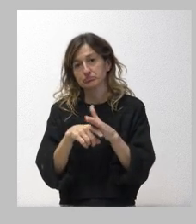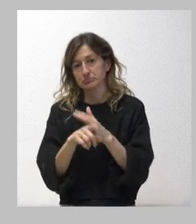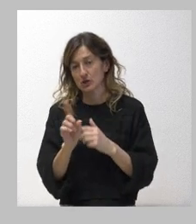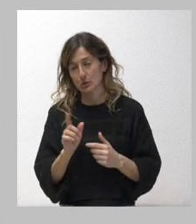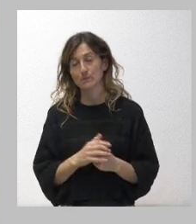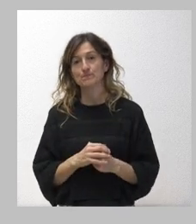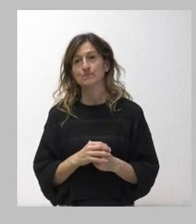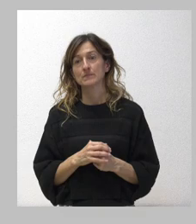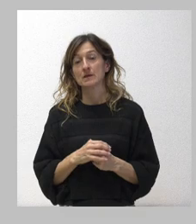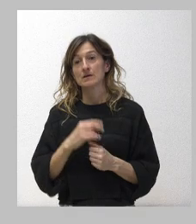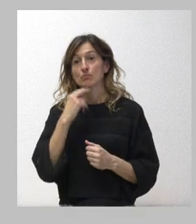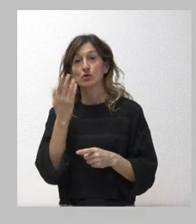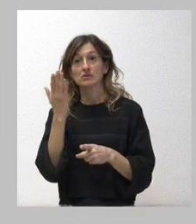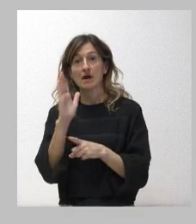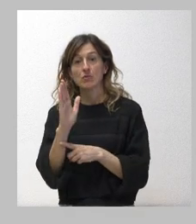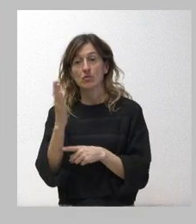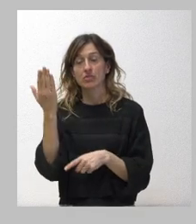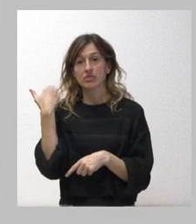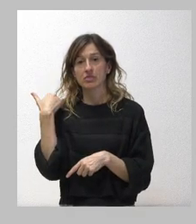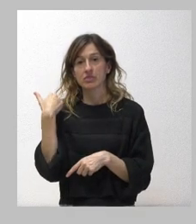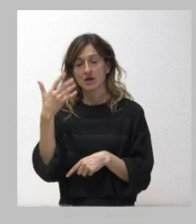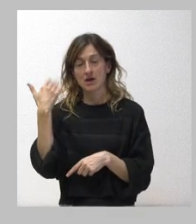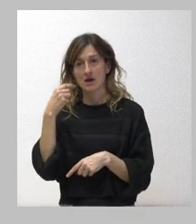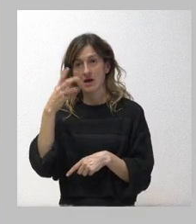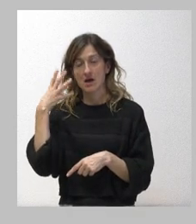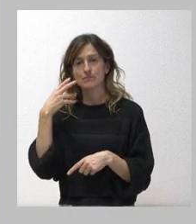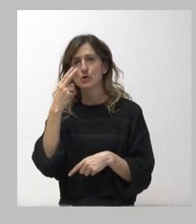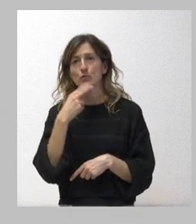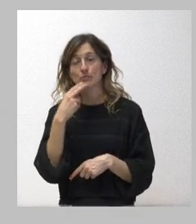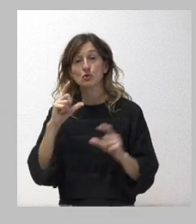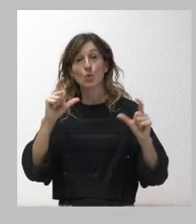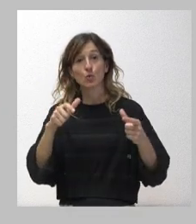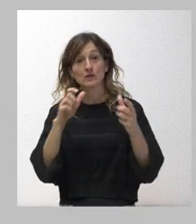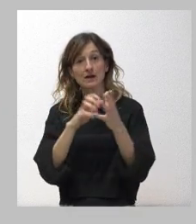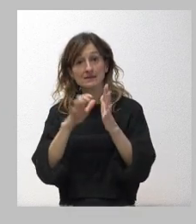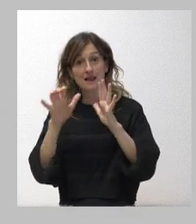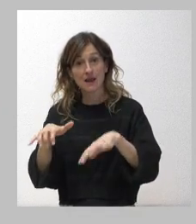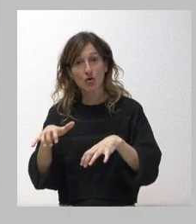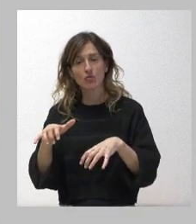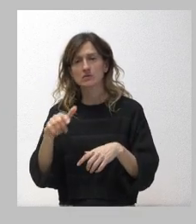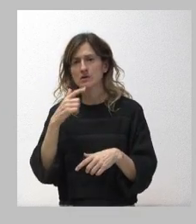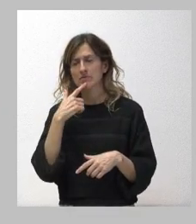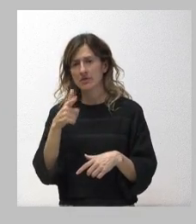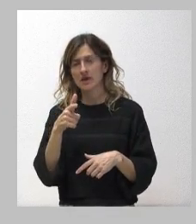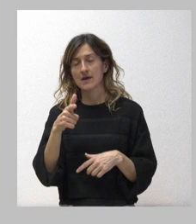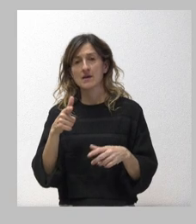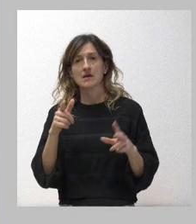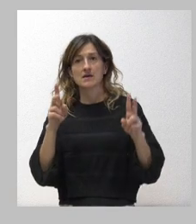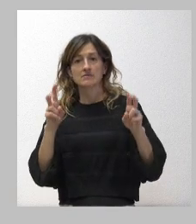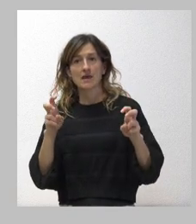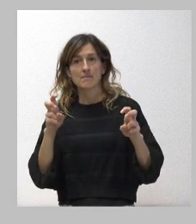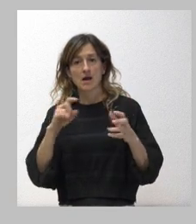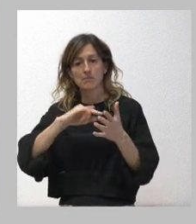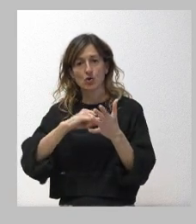Al portavoz, que fue quien lo expresó hace dos años, se comprometió a que la Junta de Castilla y León no iba a permitir que este tipo de